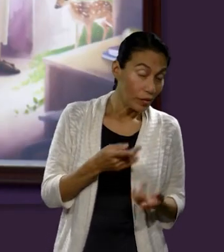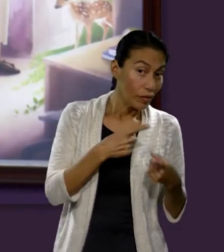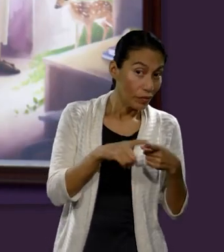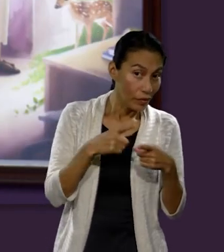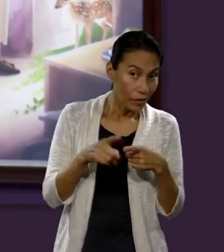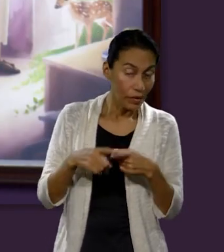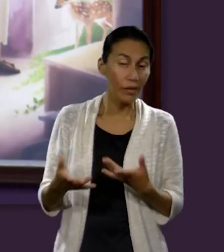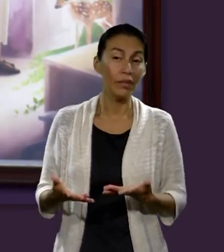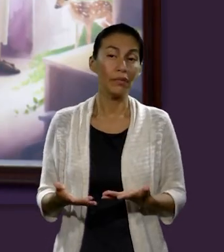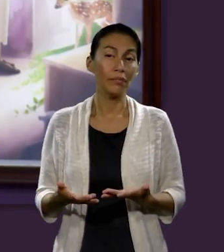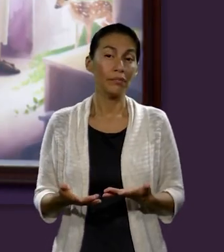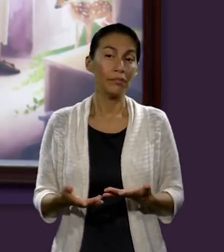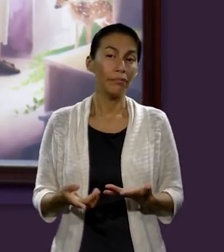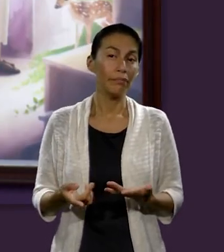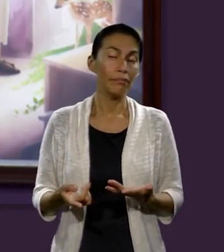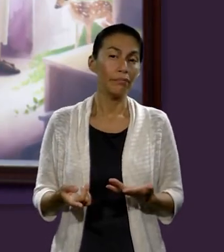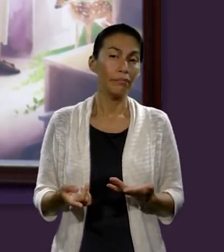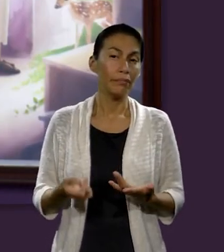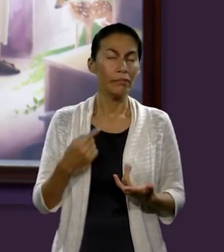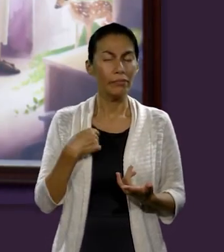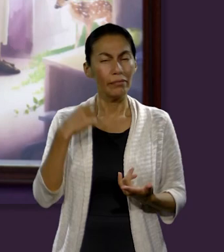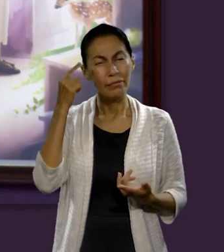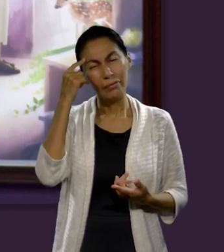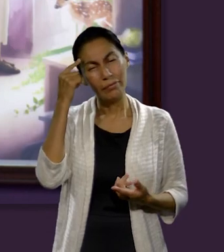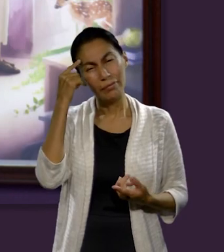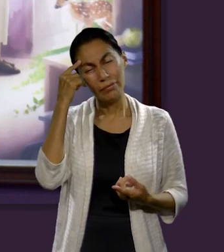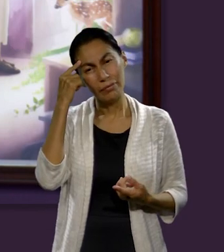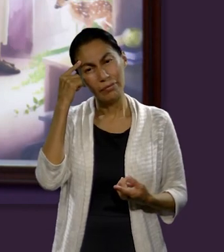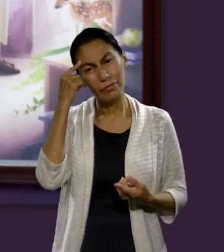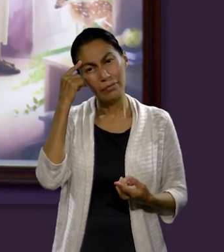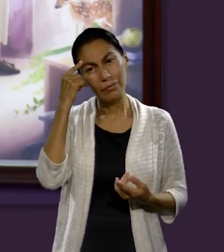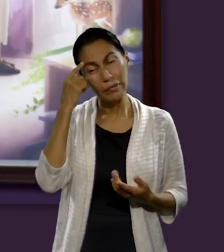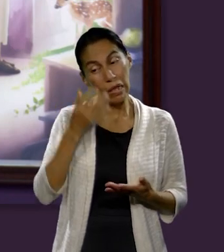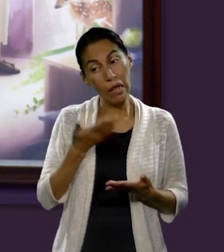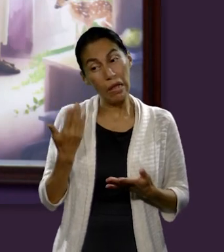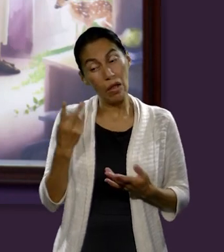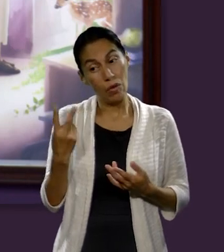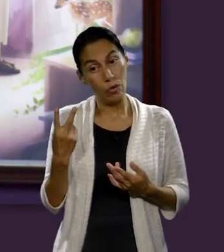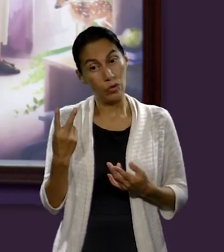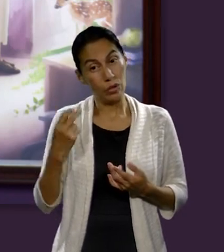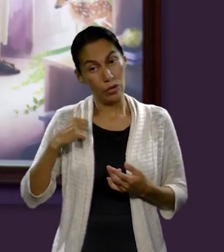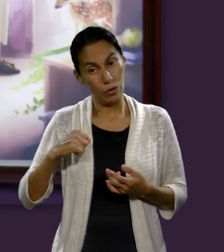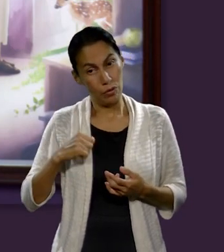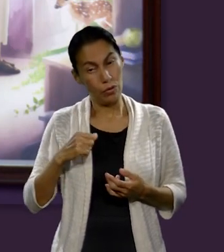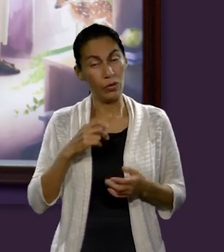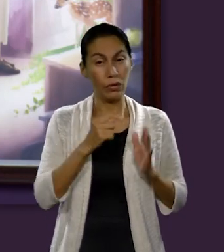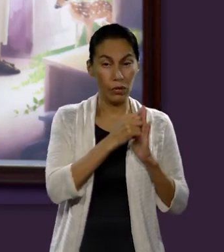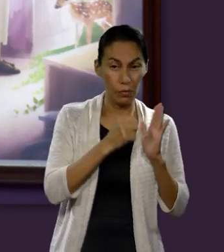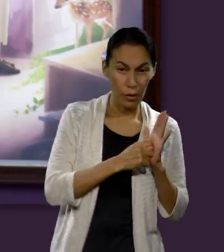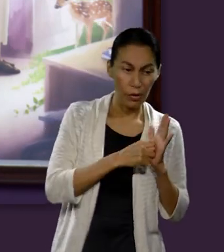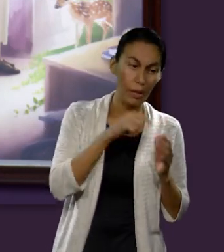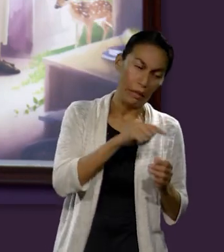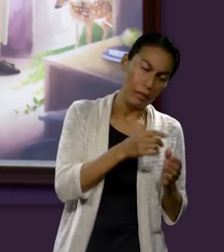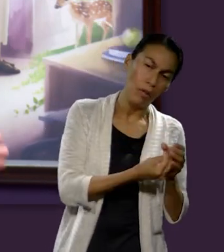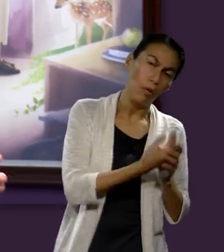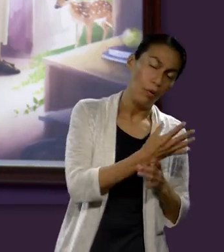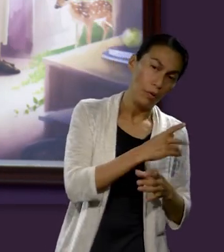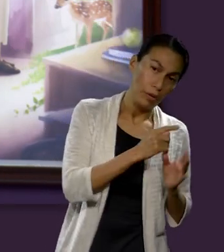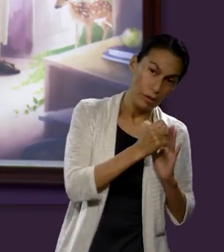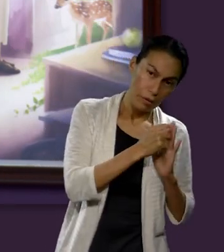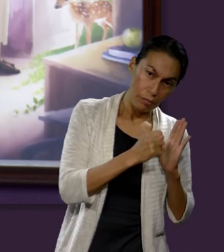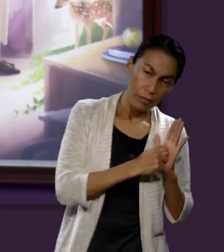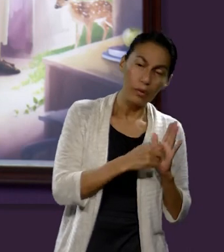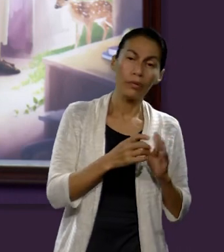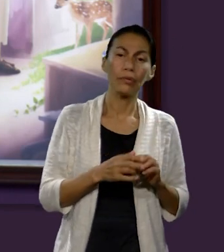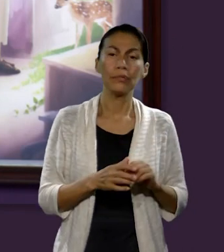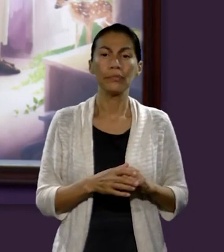hay varias cuestiones que son diferentes. A mí me llama la atención que... Bueno, las otras dos fueron en el Antiguo Testamento, ¿verdad? Ese es